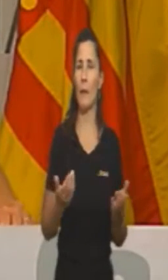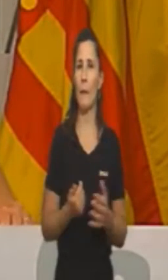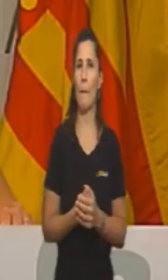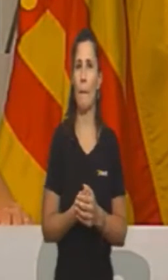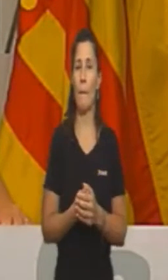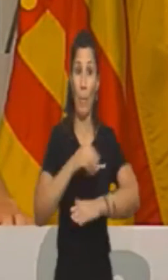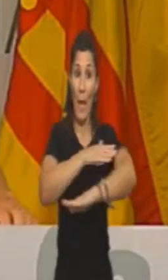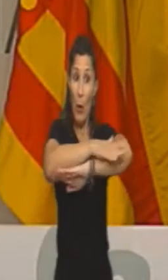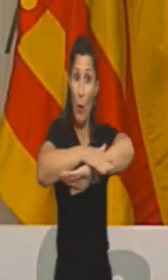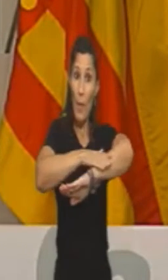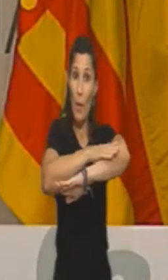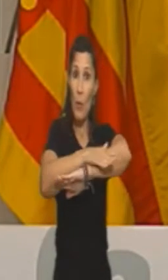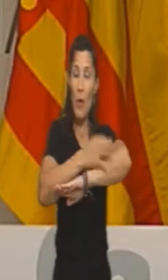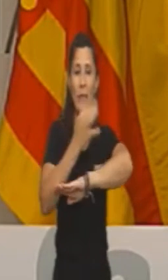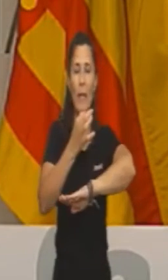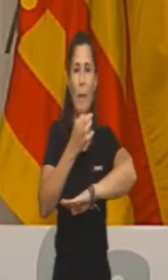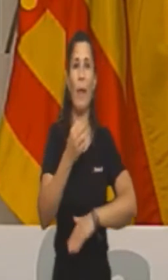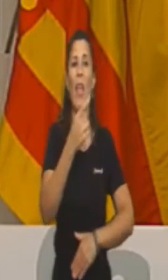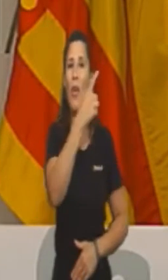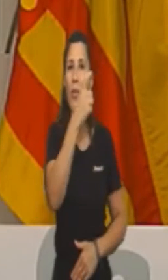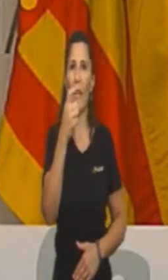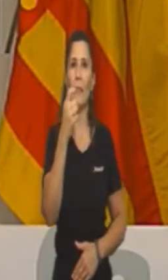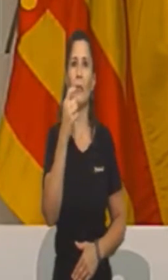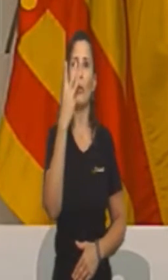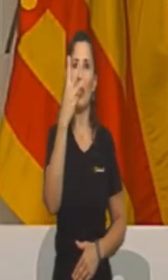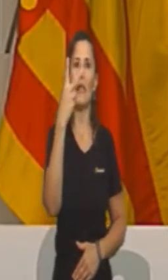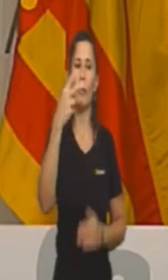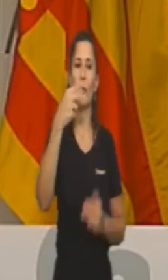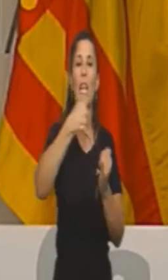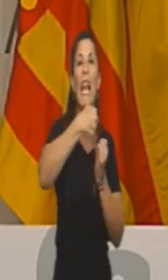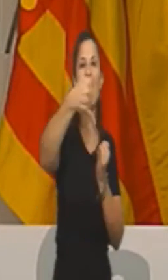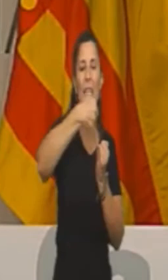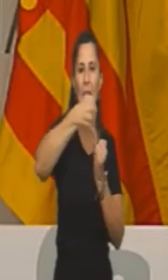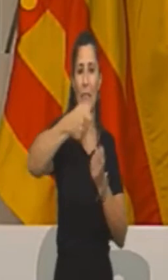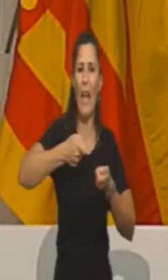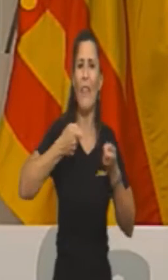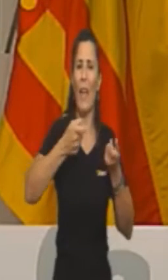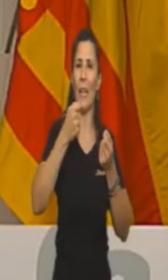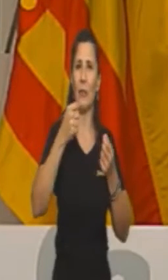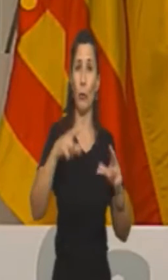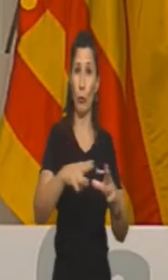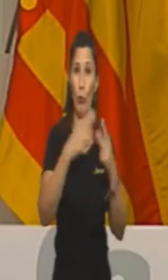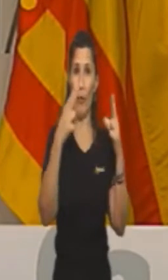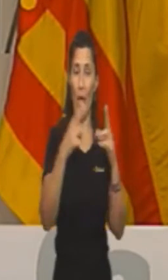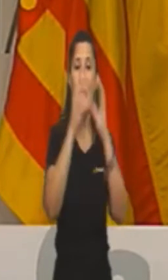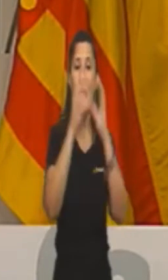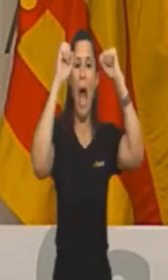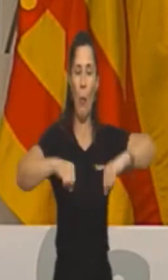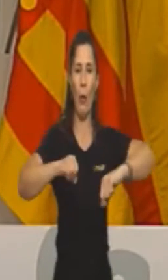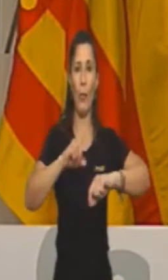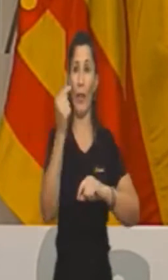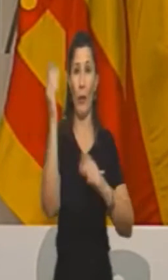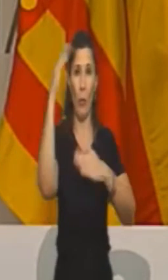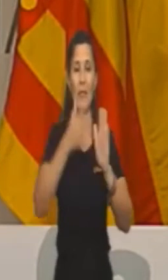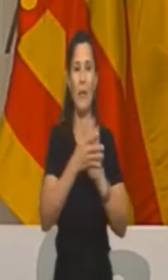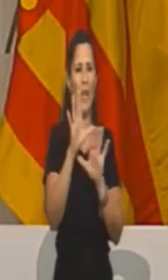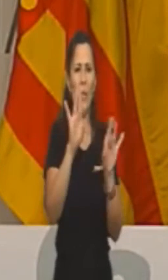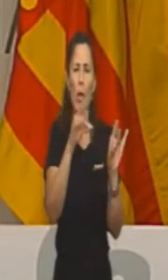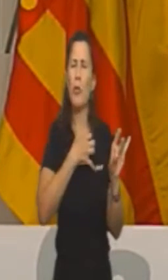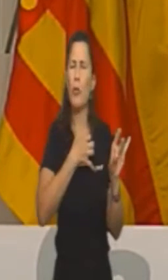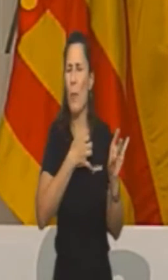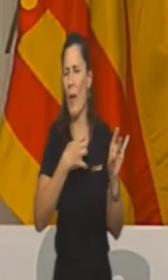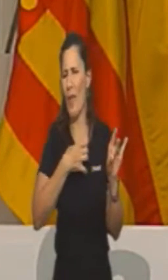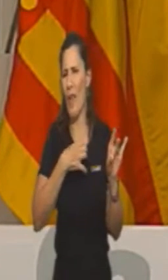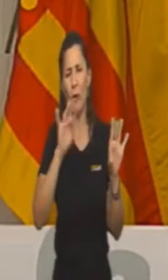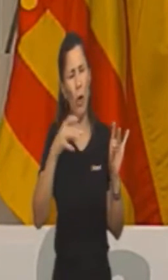El Consejo ha blindado 132 líneas de gasto social en el acuerdo de no disponibilidad, que son intocables.